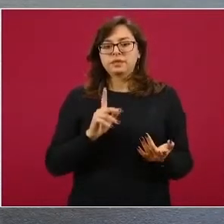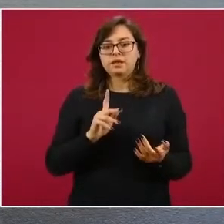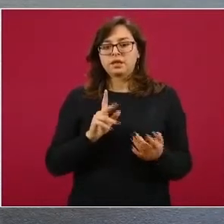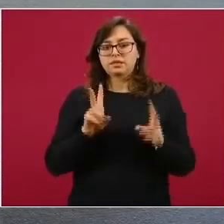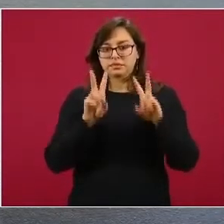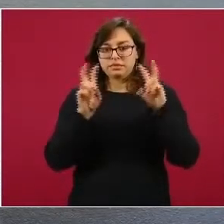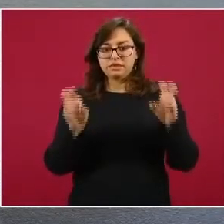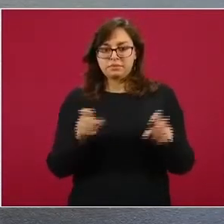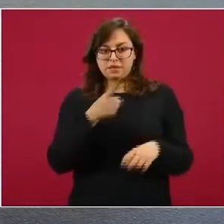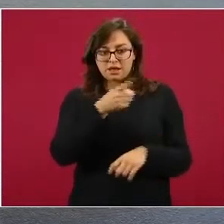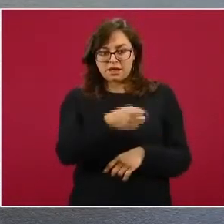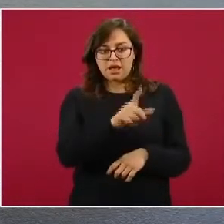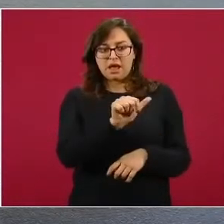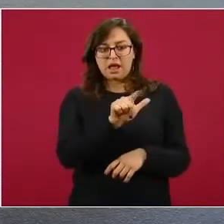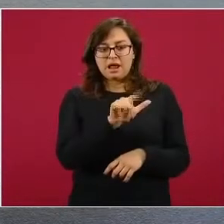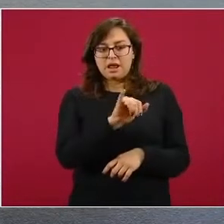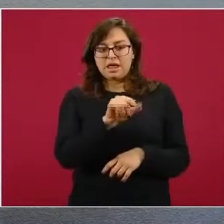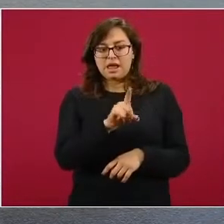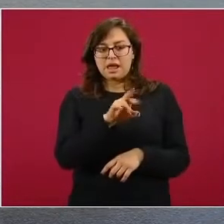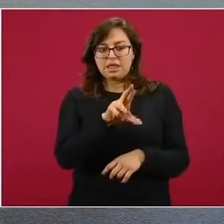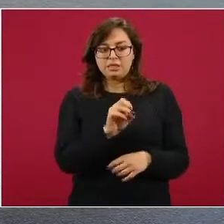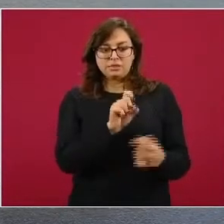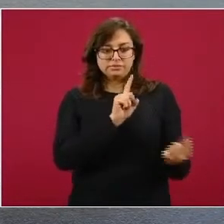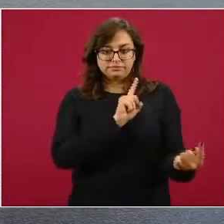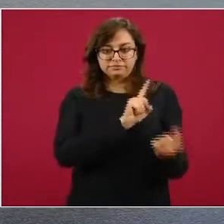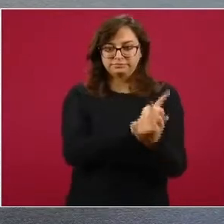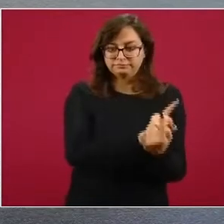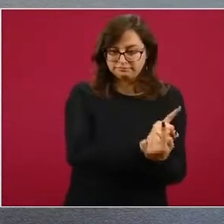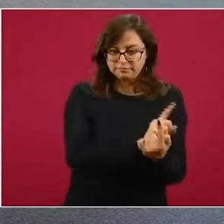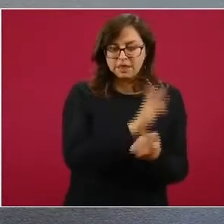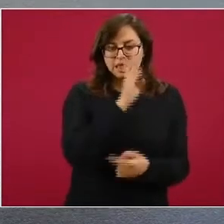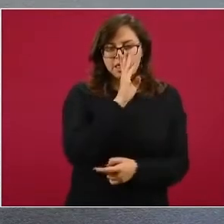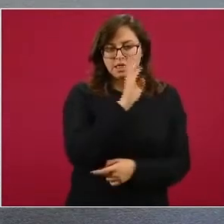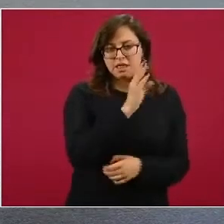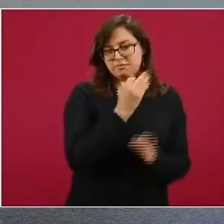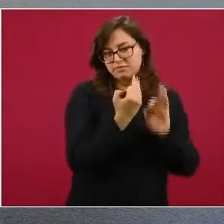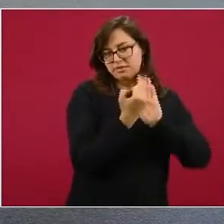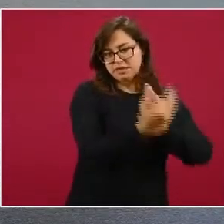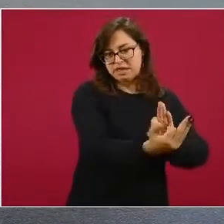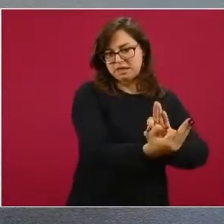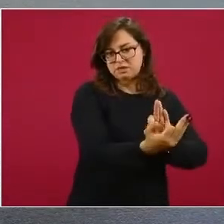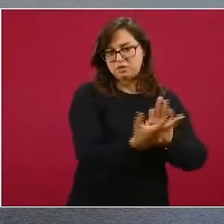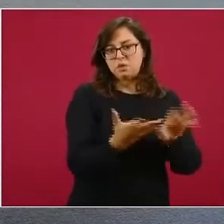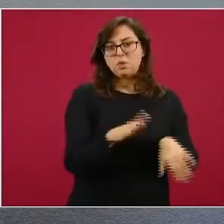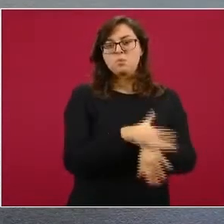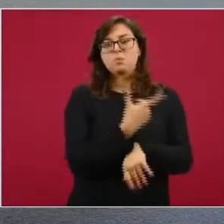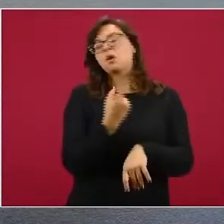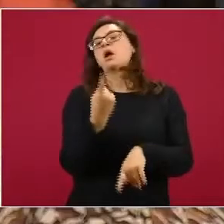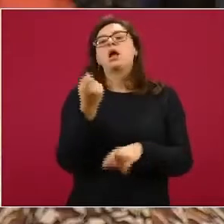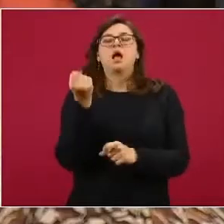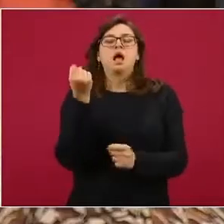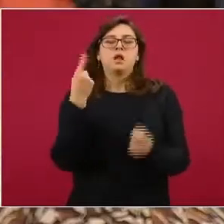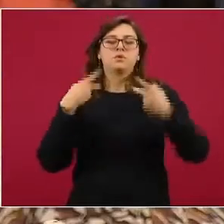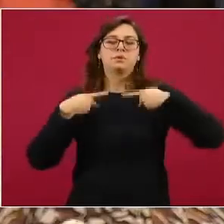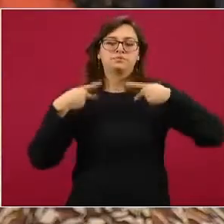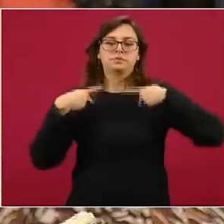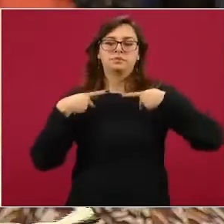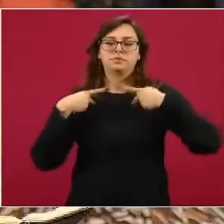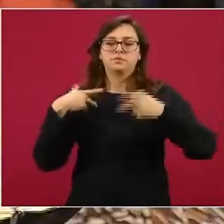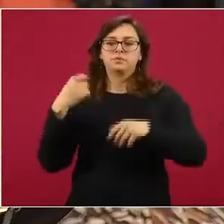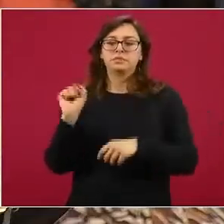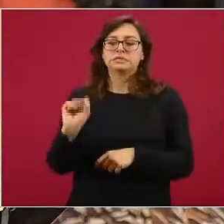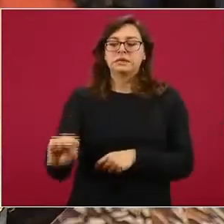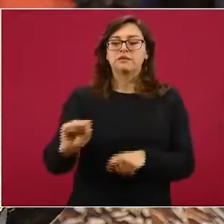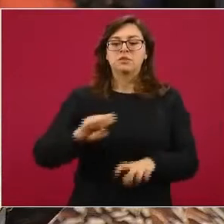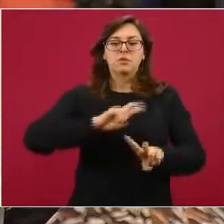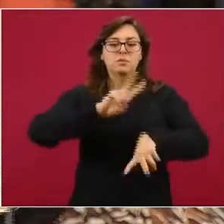Alejandro, solamente porque están preguntando algunos aspirantes al examen del